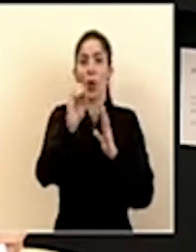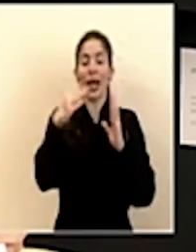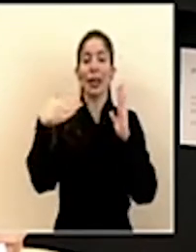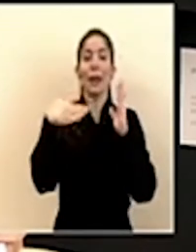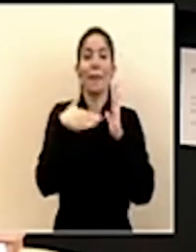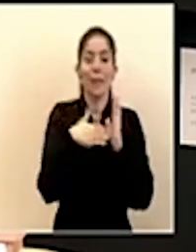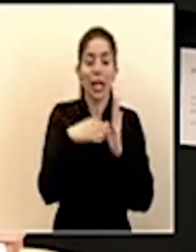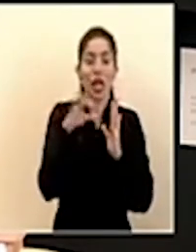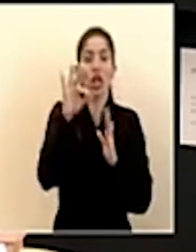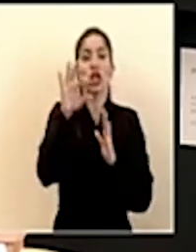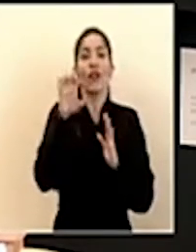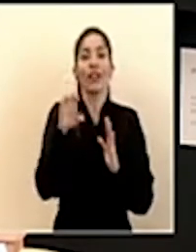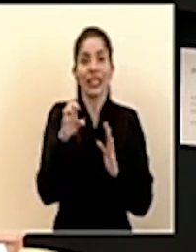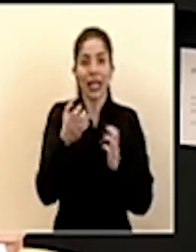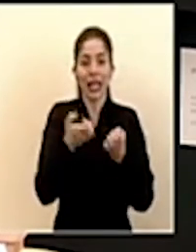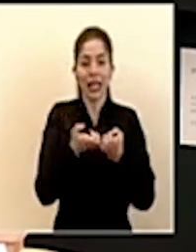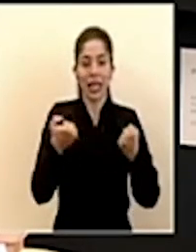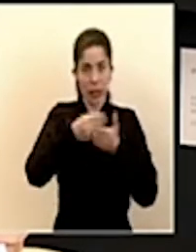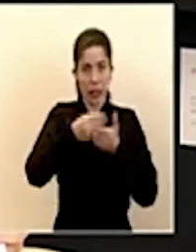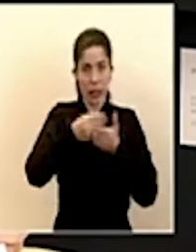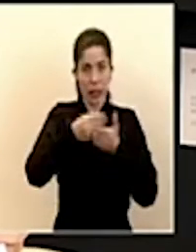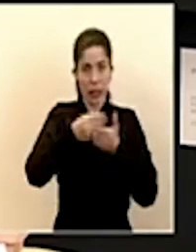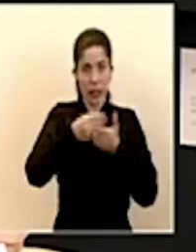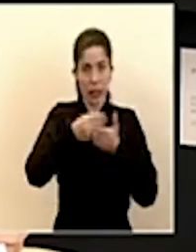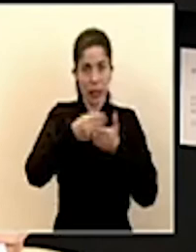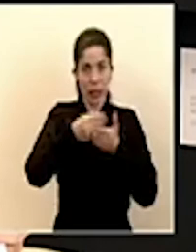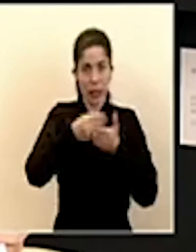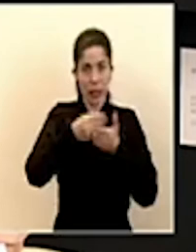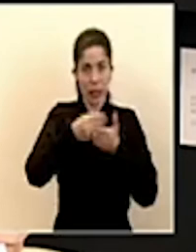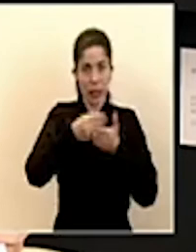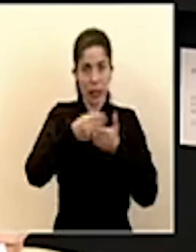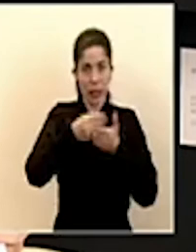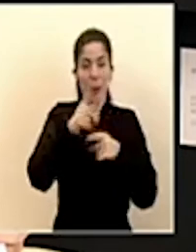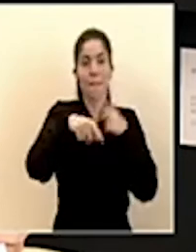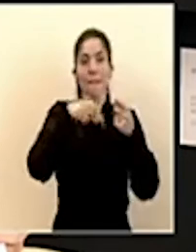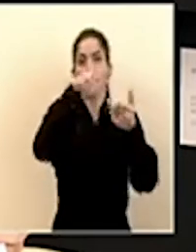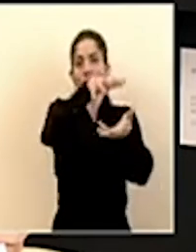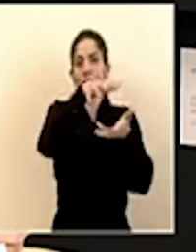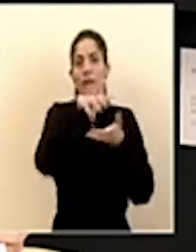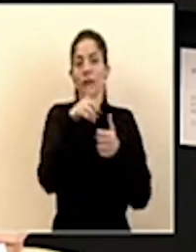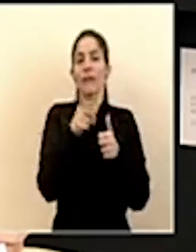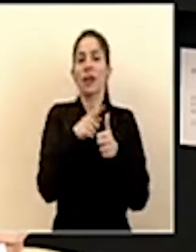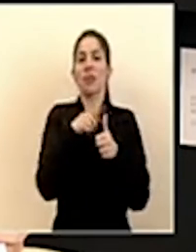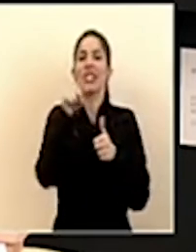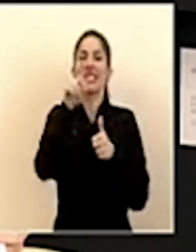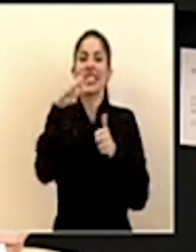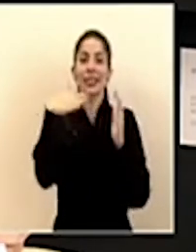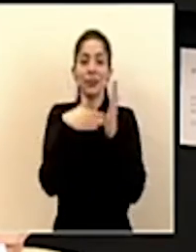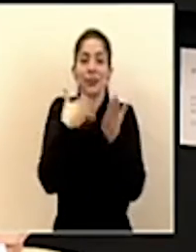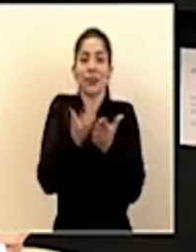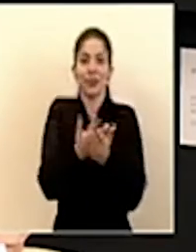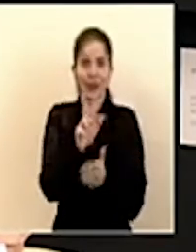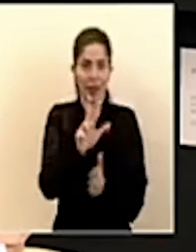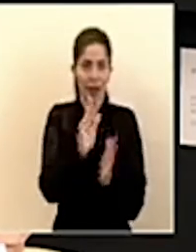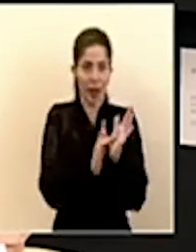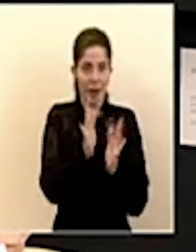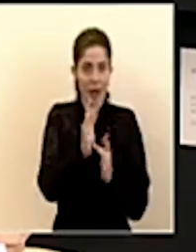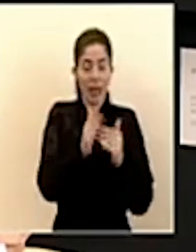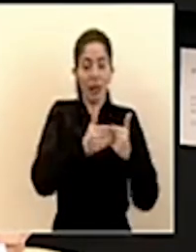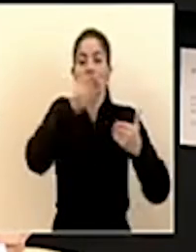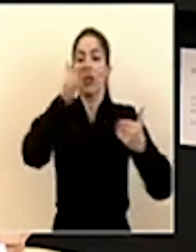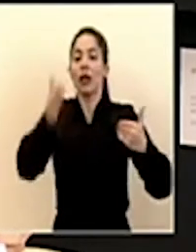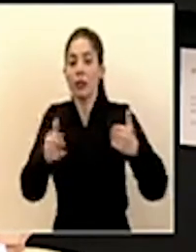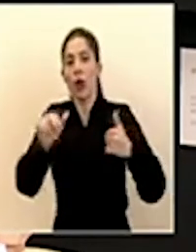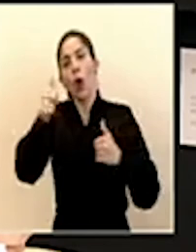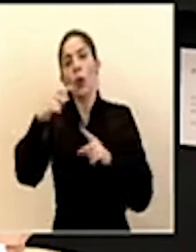novecientas unidades de estas mascarillas que estarán ingresando los primeros cien mil ahora el 3 de abril y después vienen